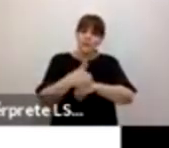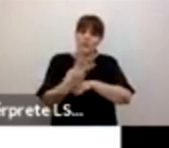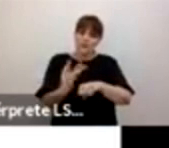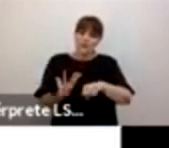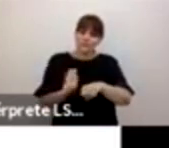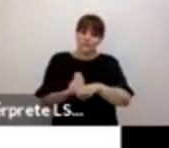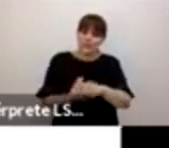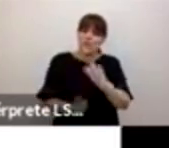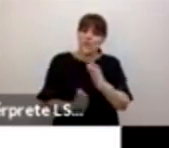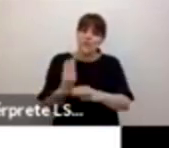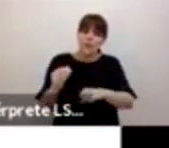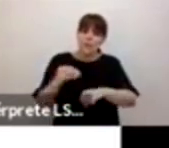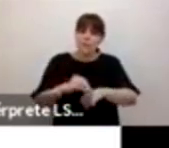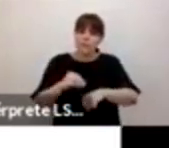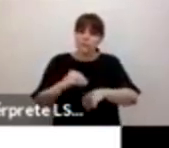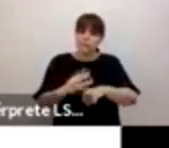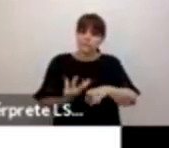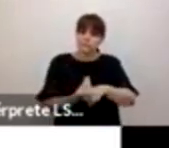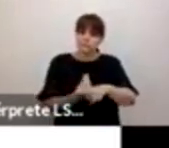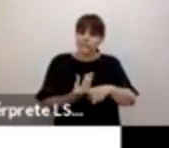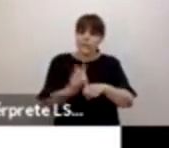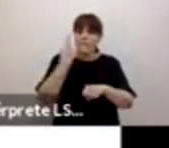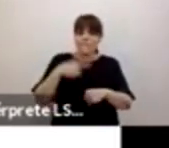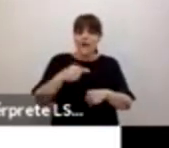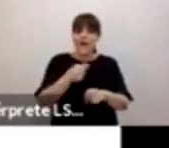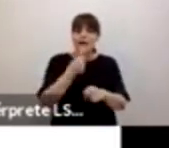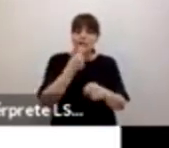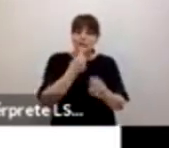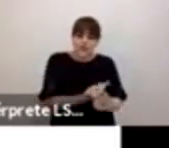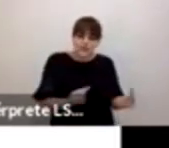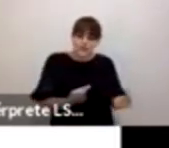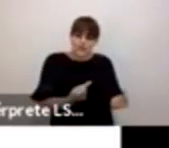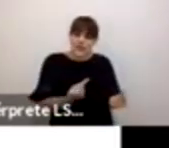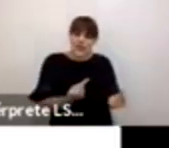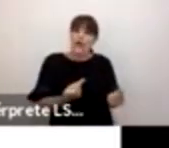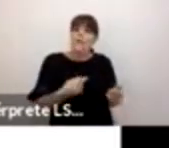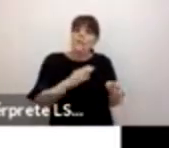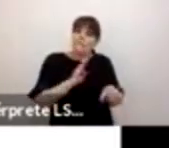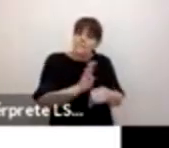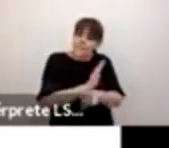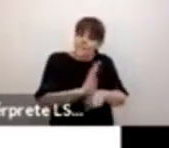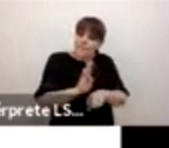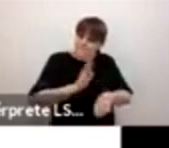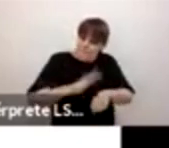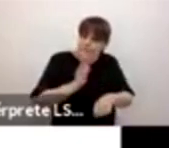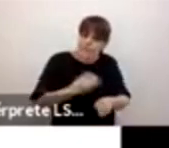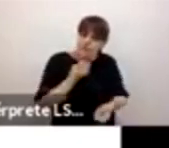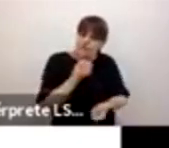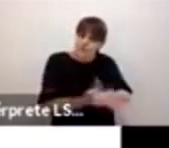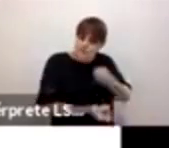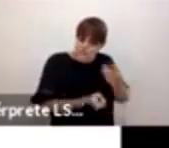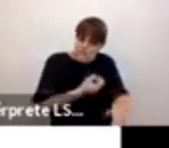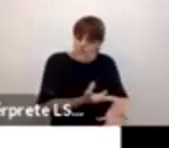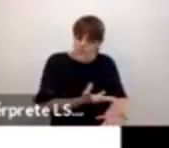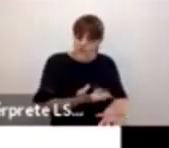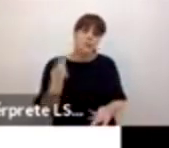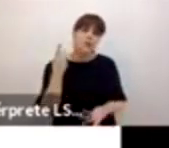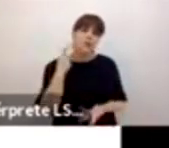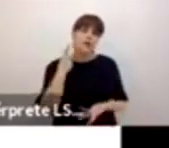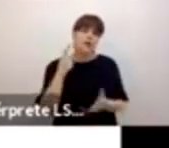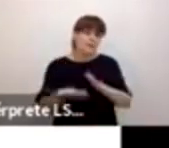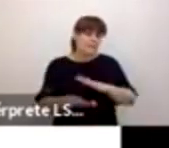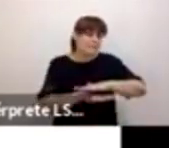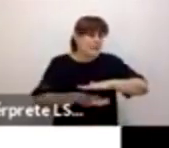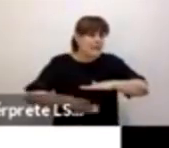justamente lo que hace es buscar garantías para las primeras infancias y yo aquí enuncio tres tipos de políticas que son fundamentales en